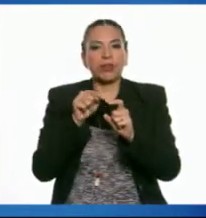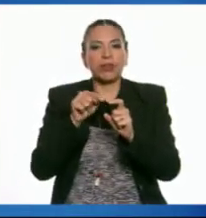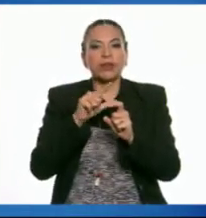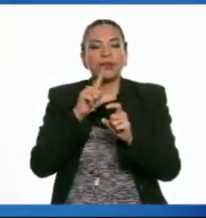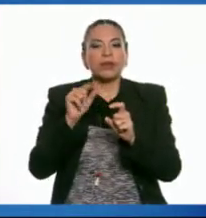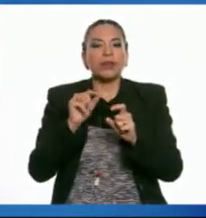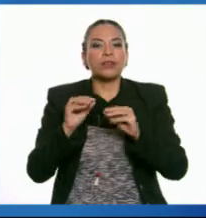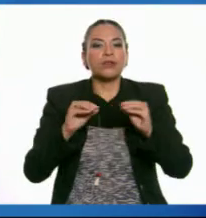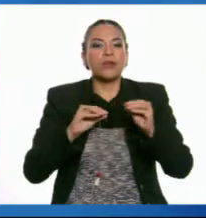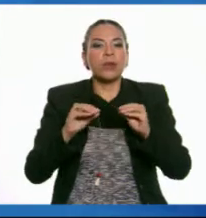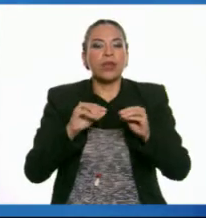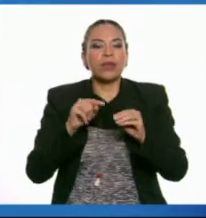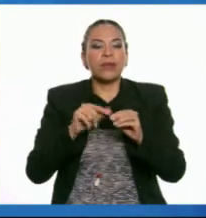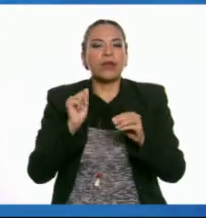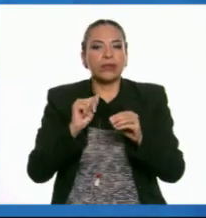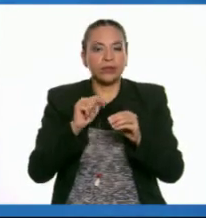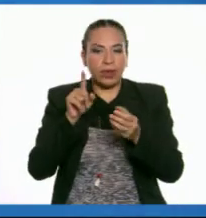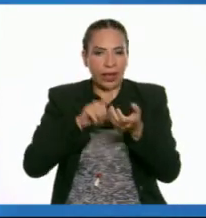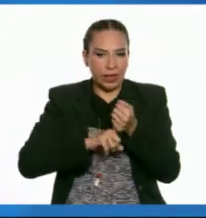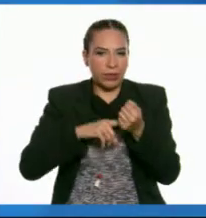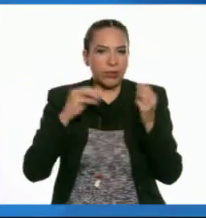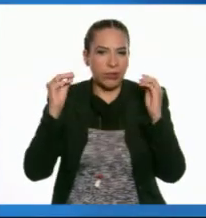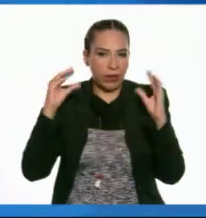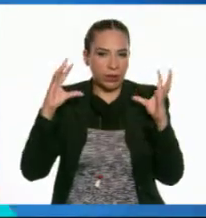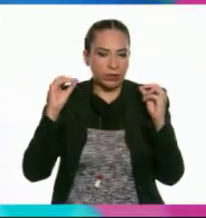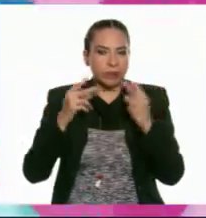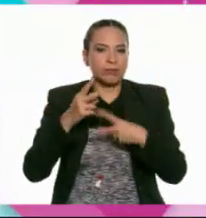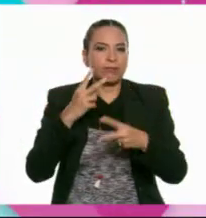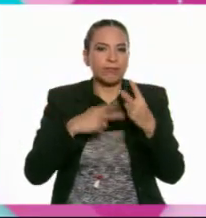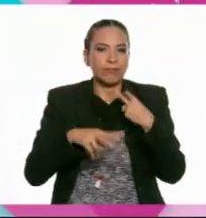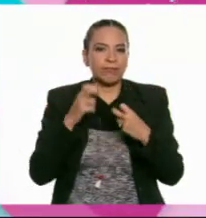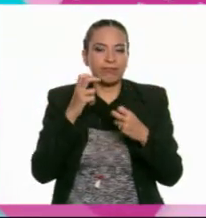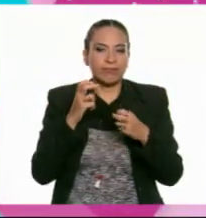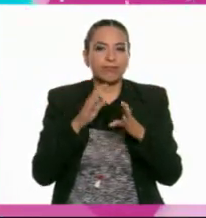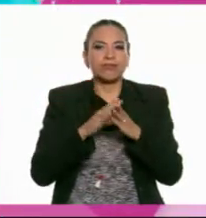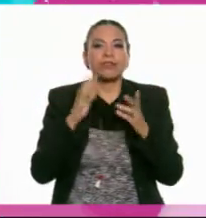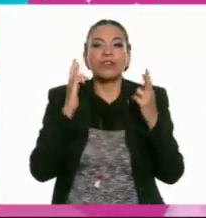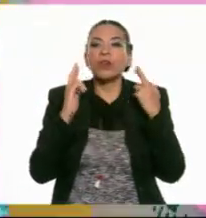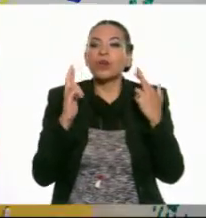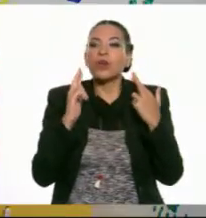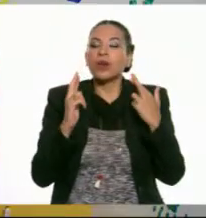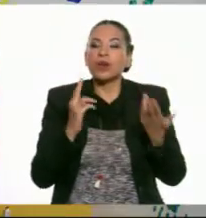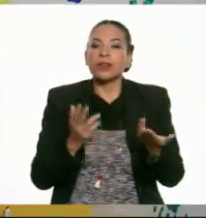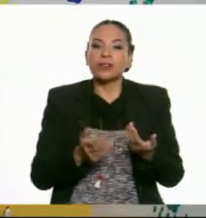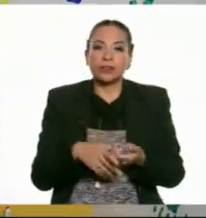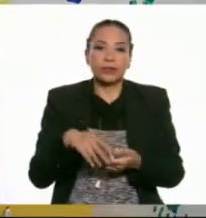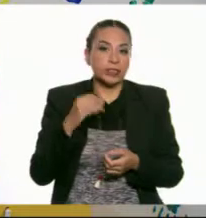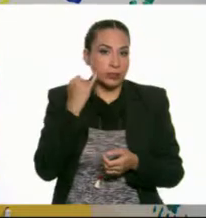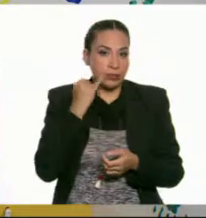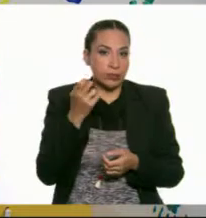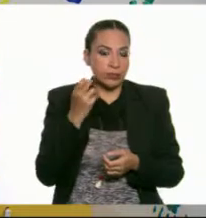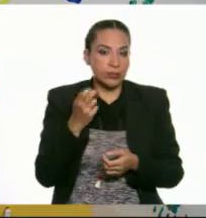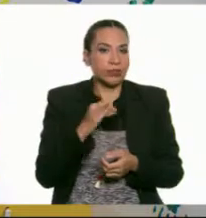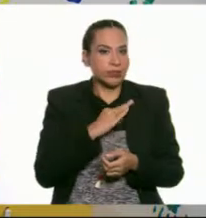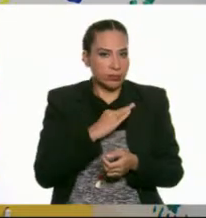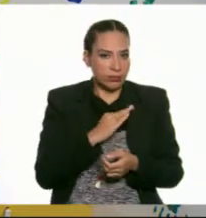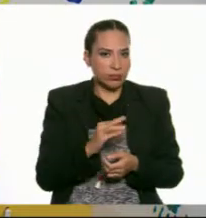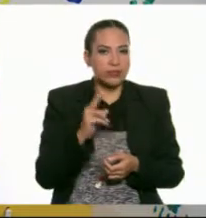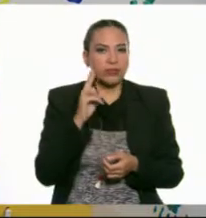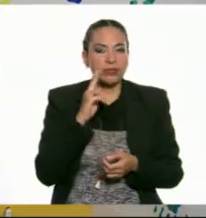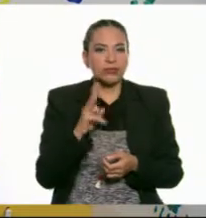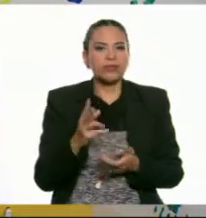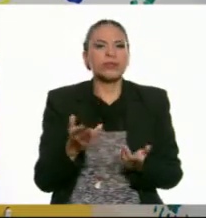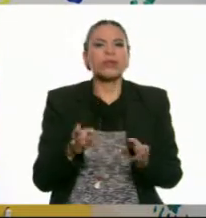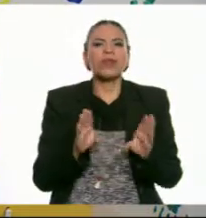hace que se mueva el cono de la bocina, lo que produce esa onda sonora. Muy bien, Alexia, entonces podemos ver